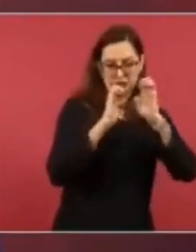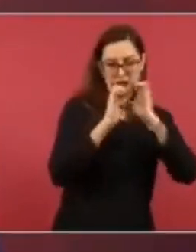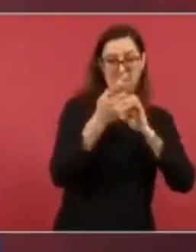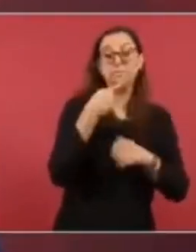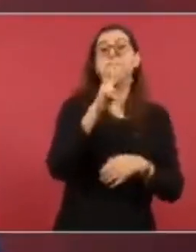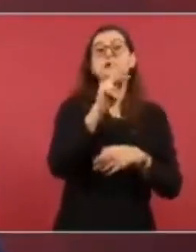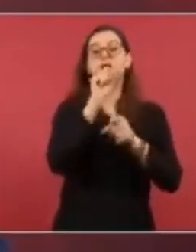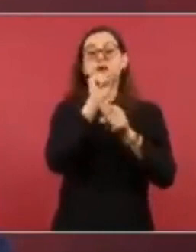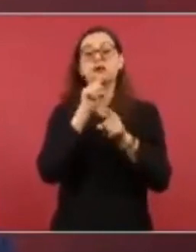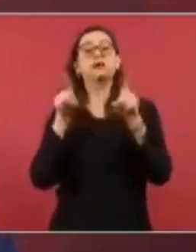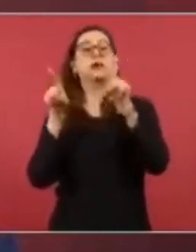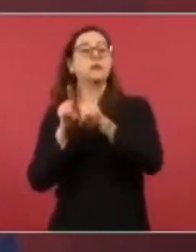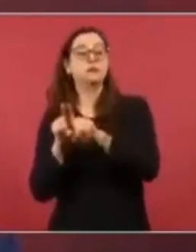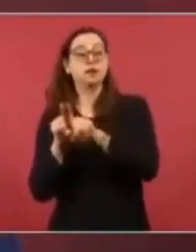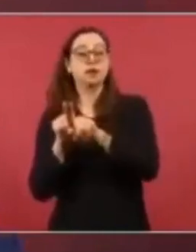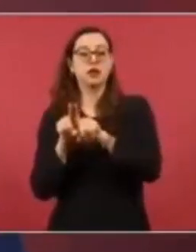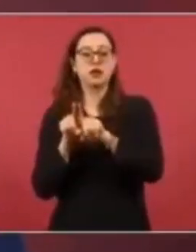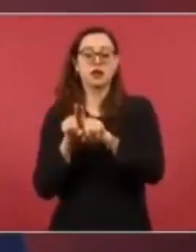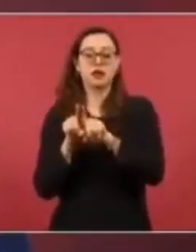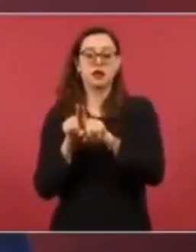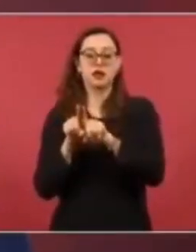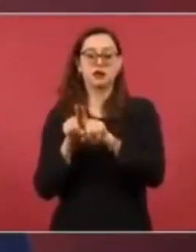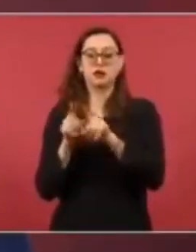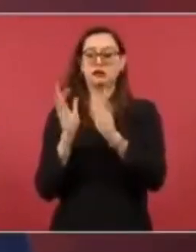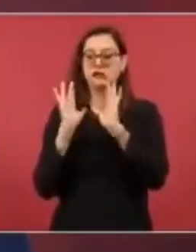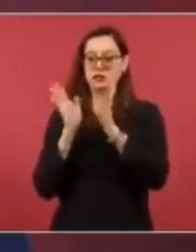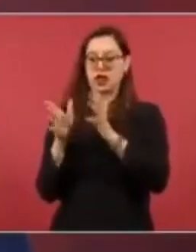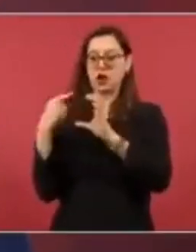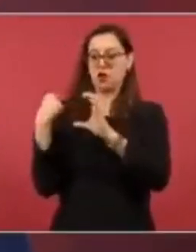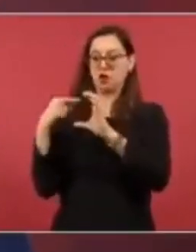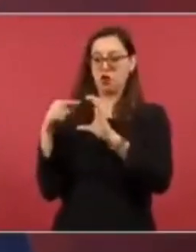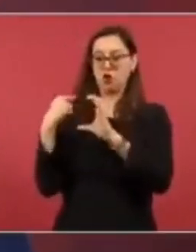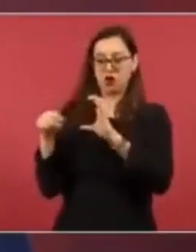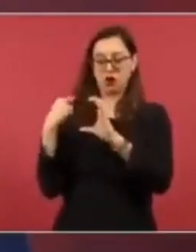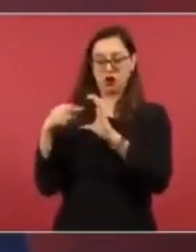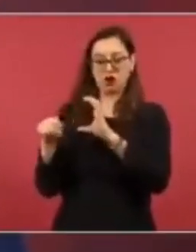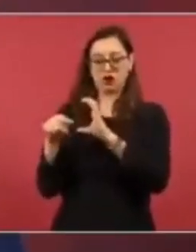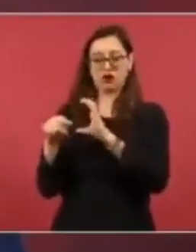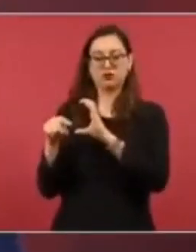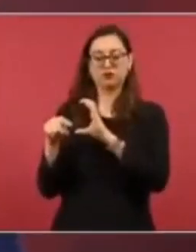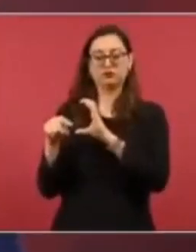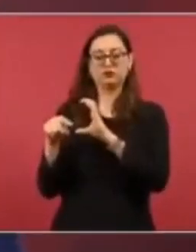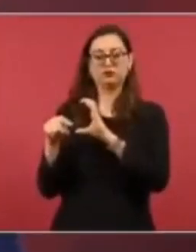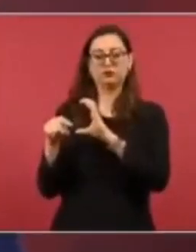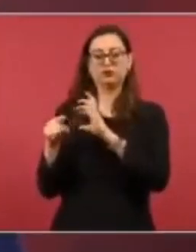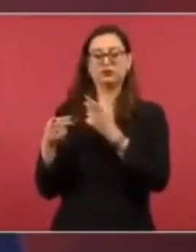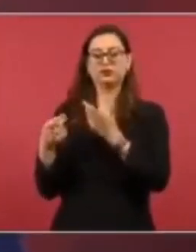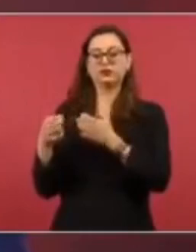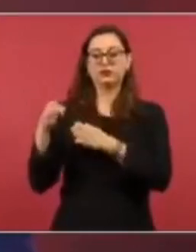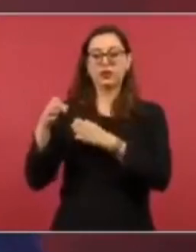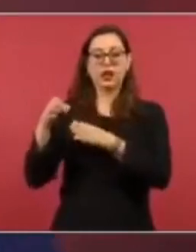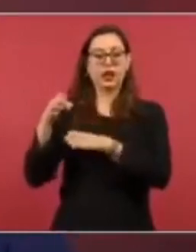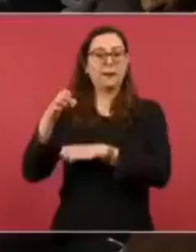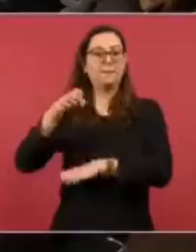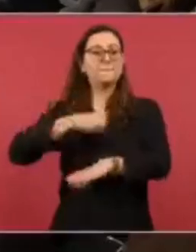por medios electrónicos al embajador